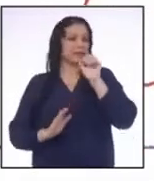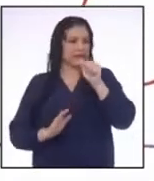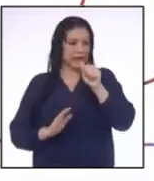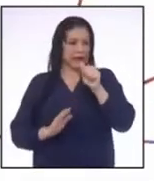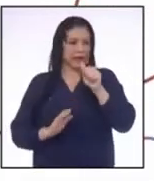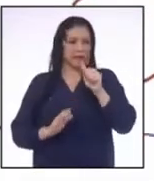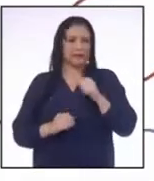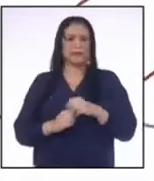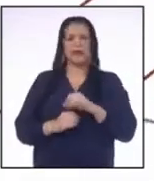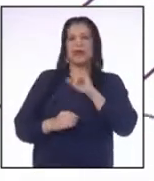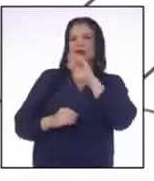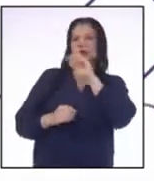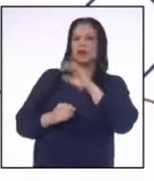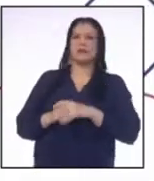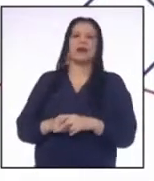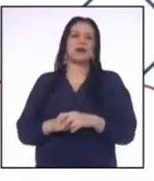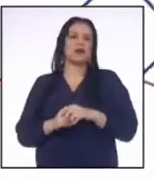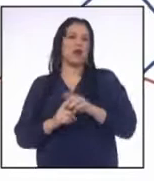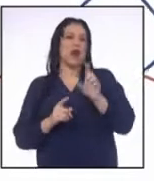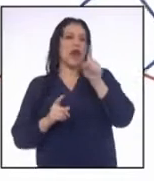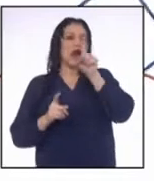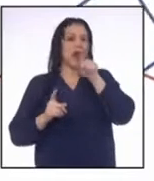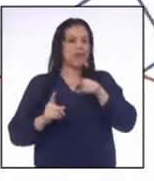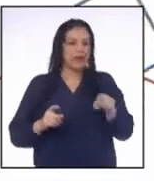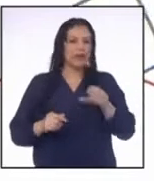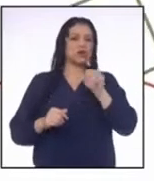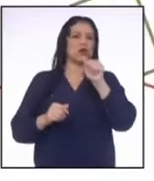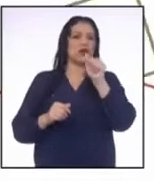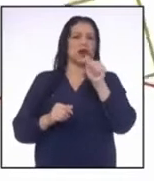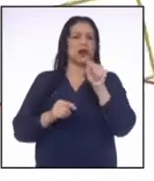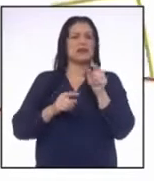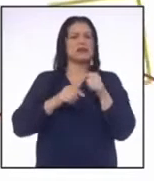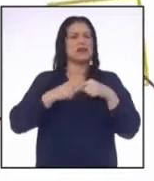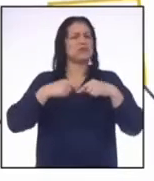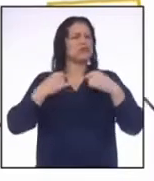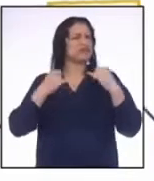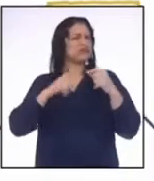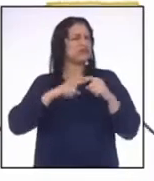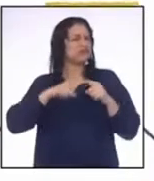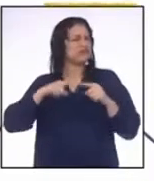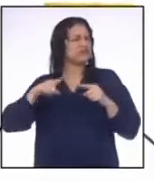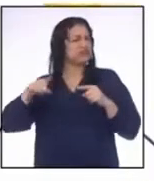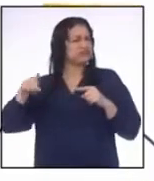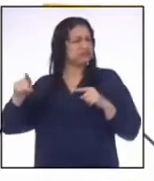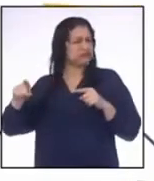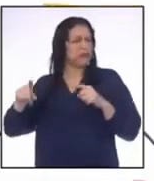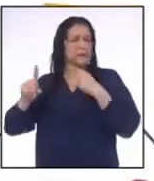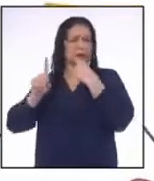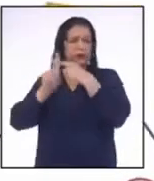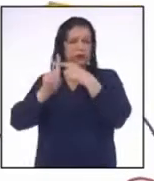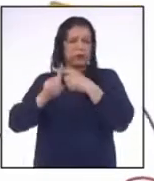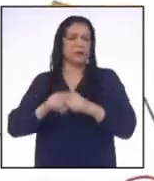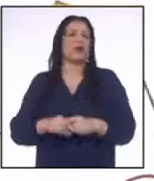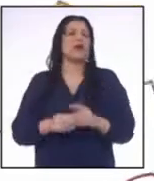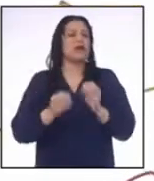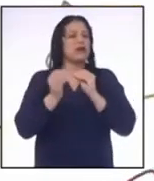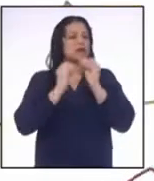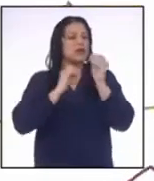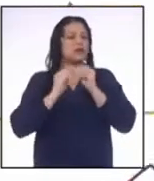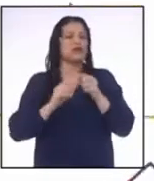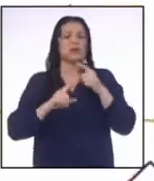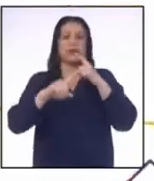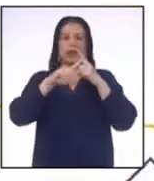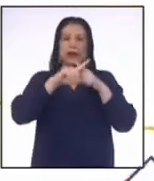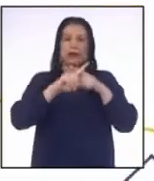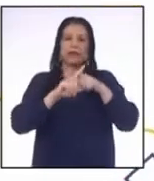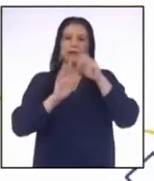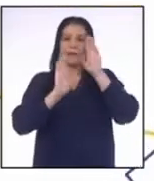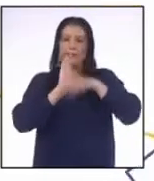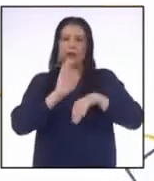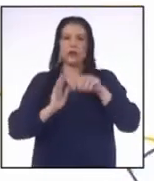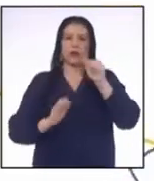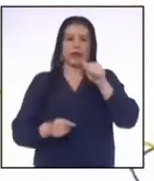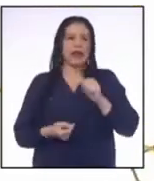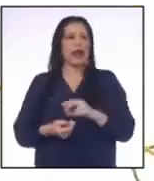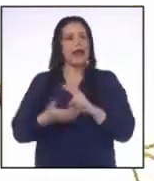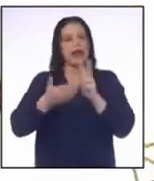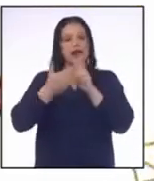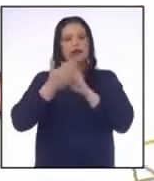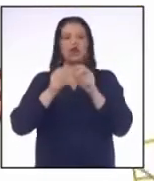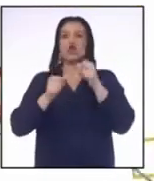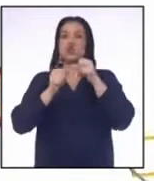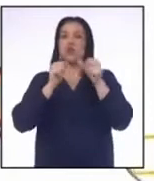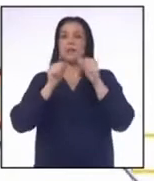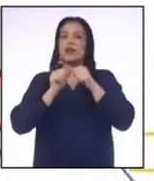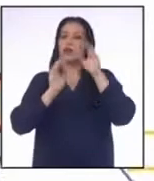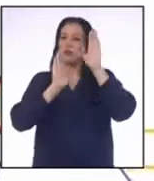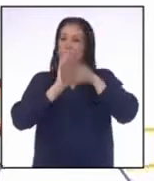Intervalo Abierto en A hasta el infinito positivo Solución X es menor que A Lectura Números